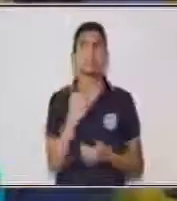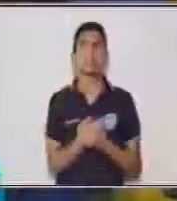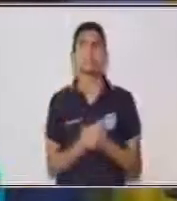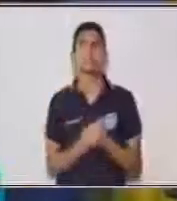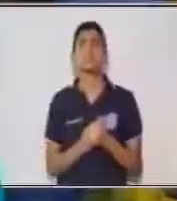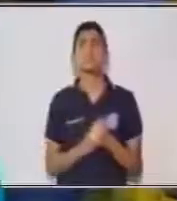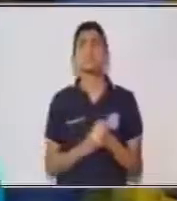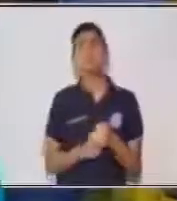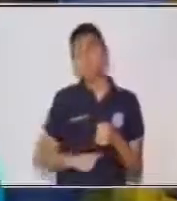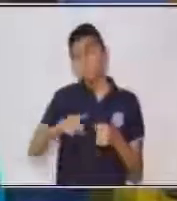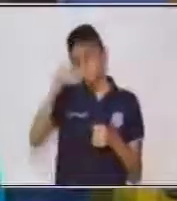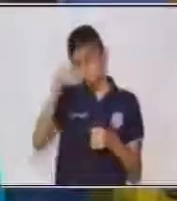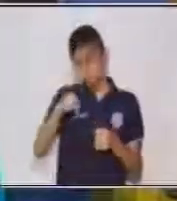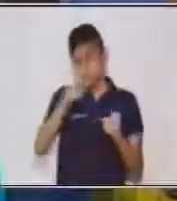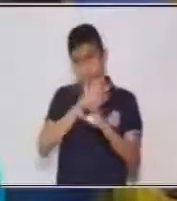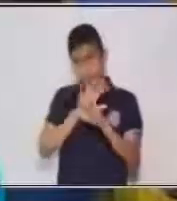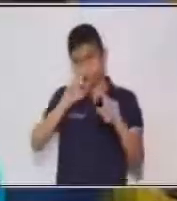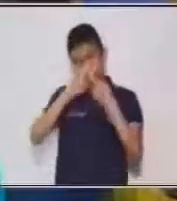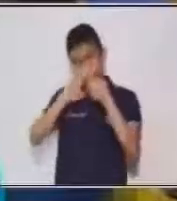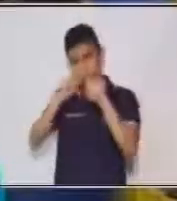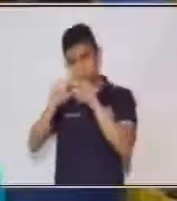estamos multiplicando.